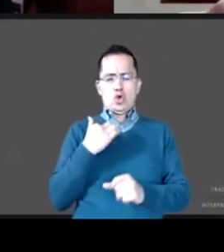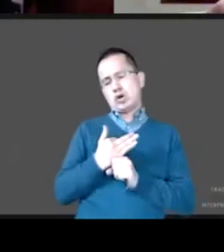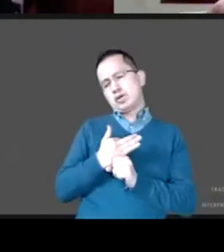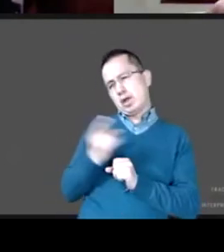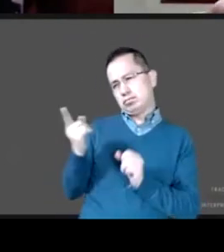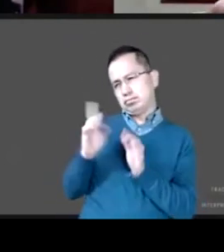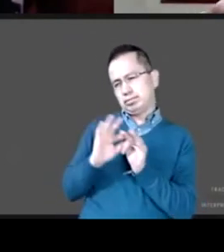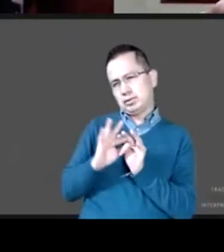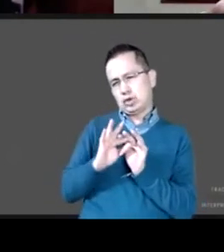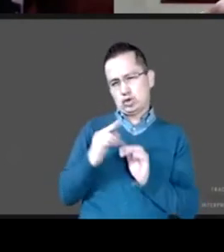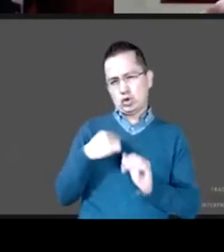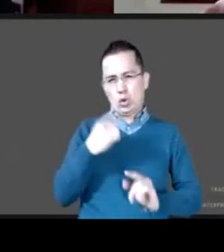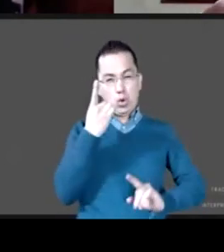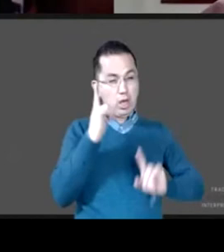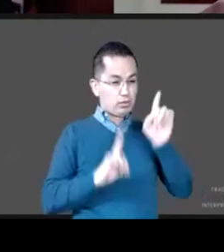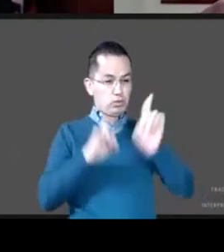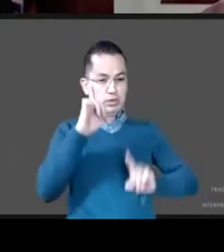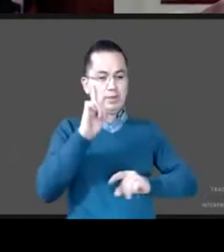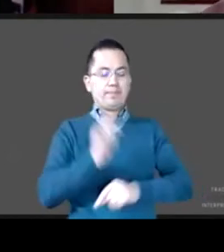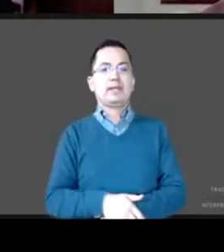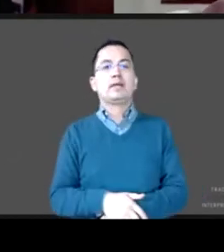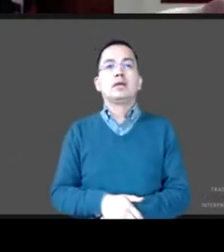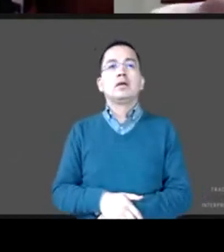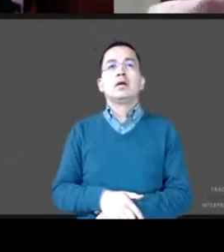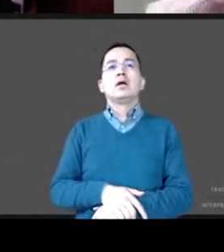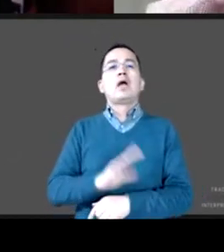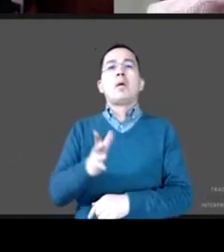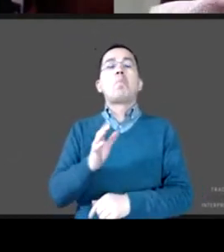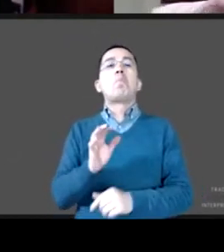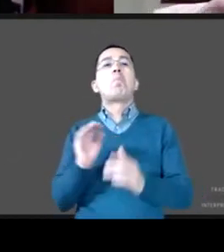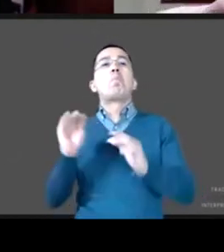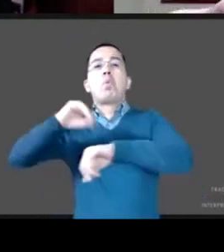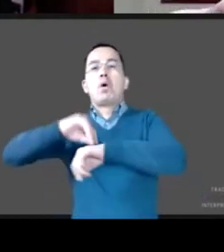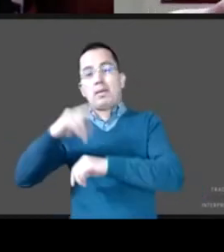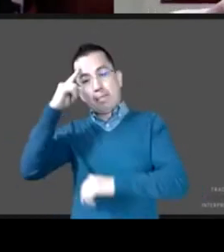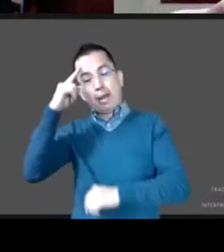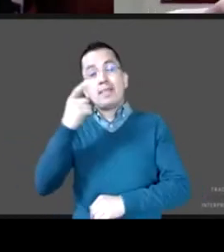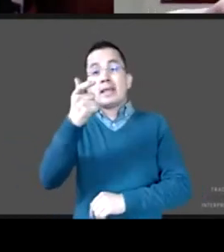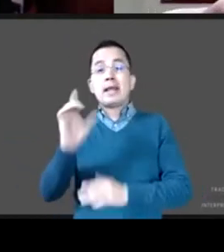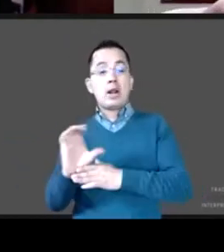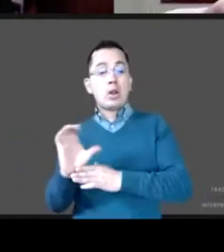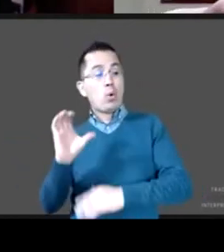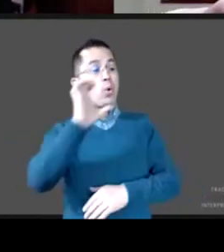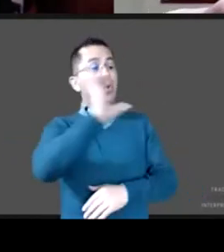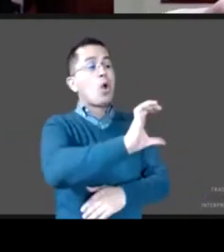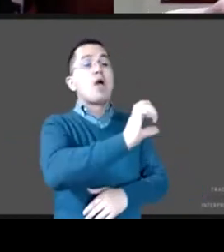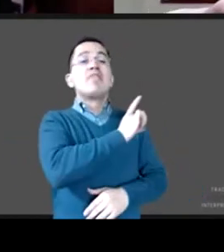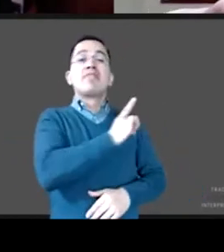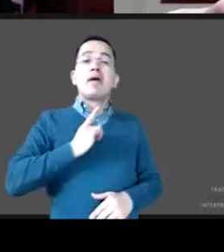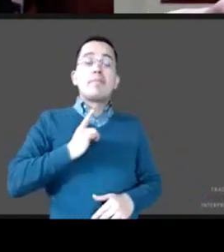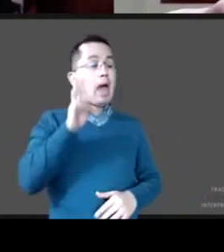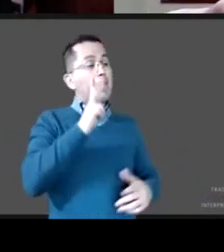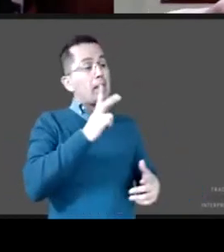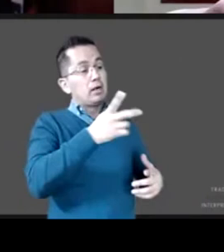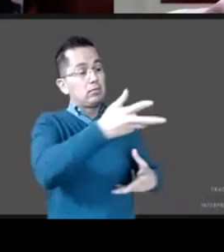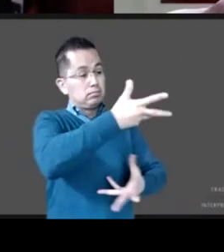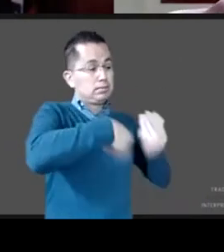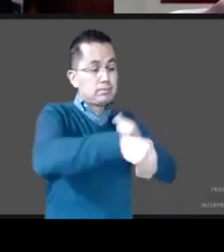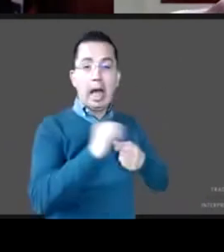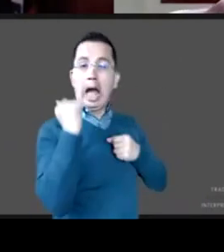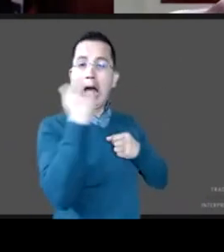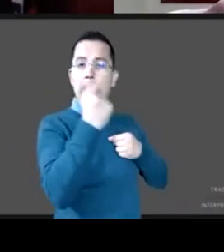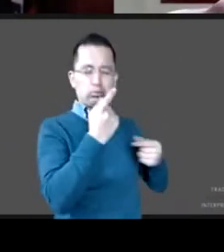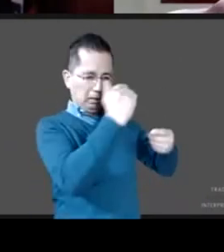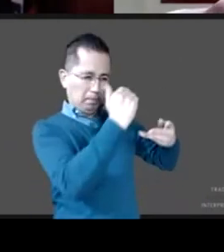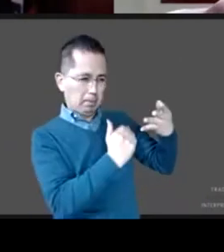haber quitado el adjetivo condicionado para las transferencias podría tener una mejor o una